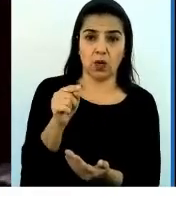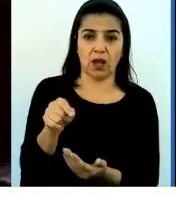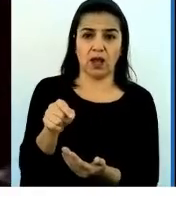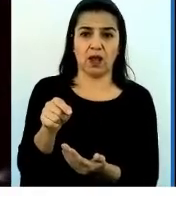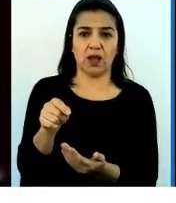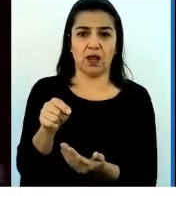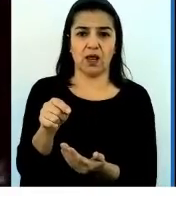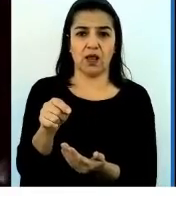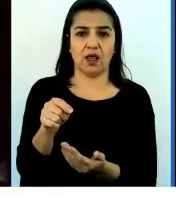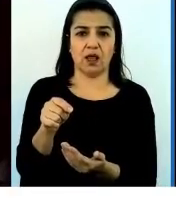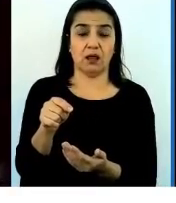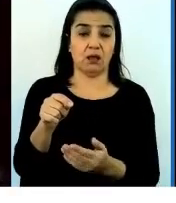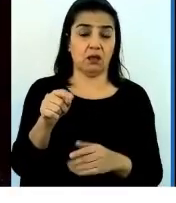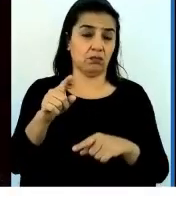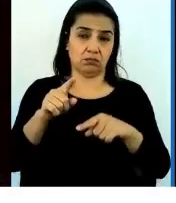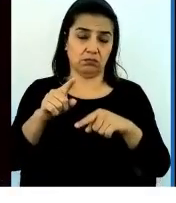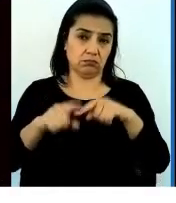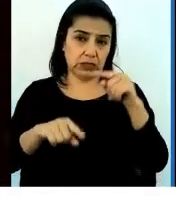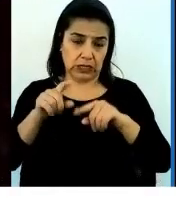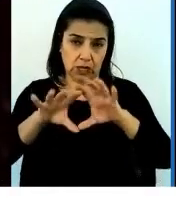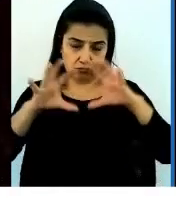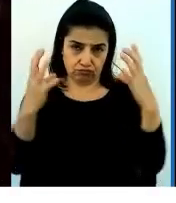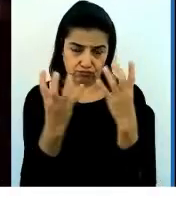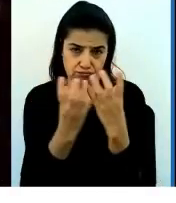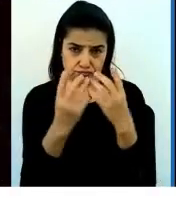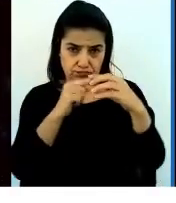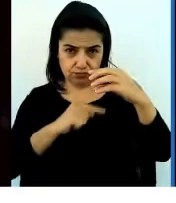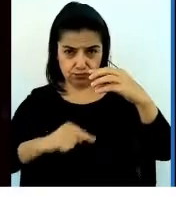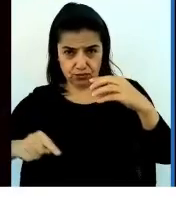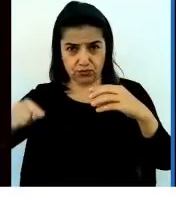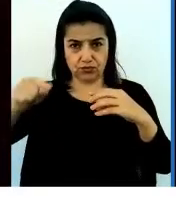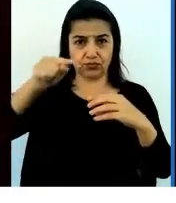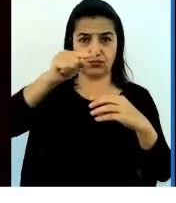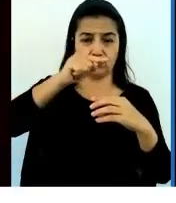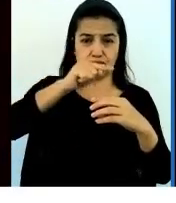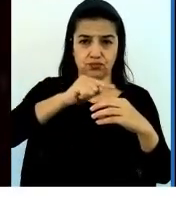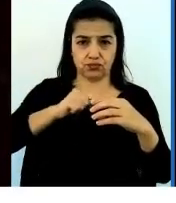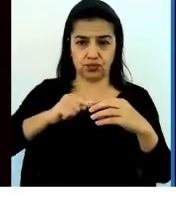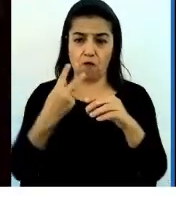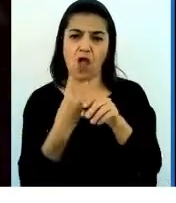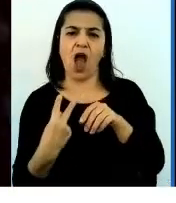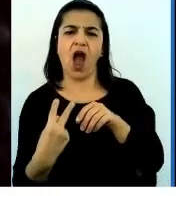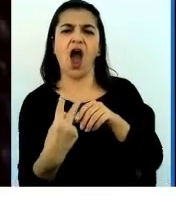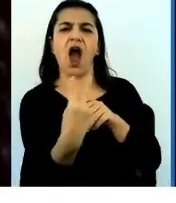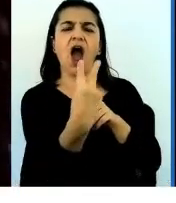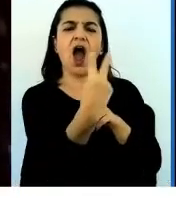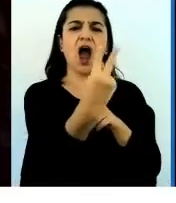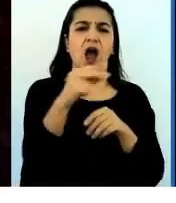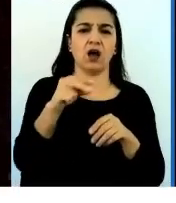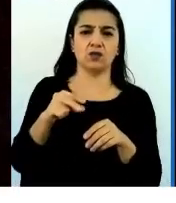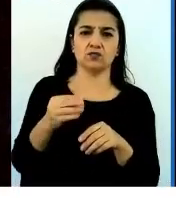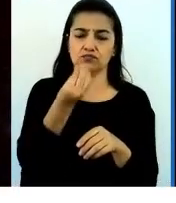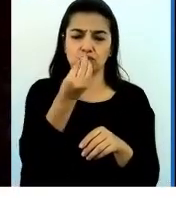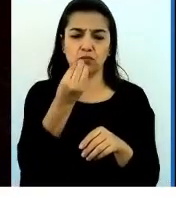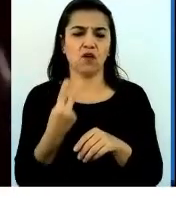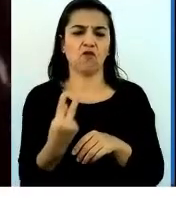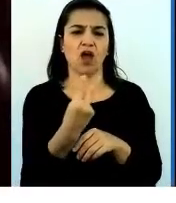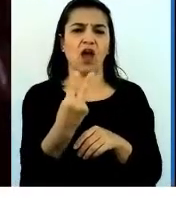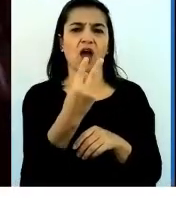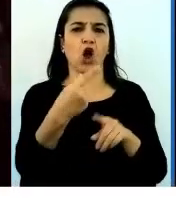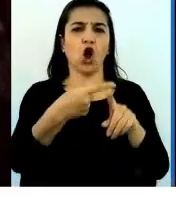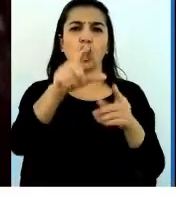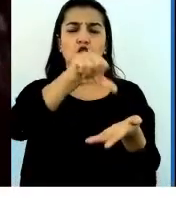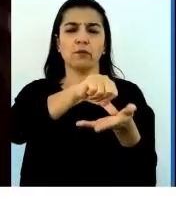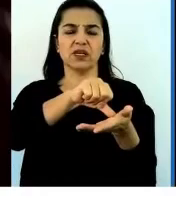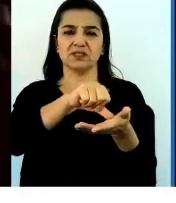de la tierra por meses y meses para llegar a otro lugar, no hace sentido. Por lo cual debemos,